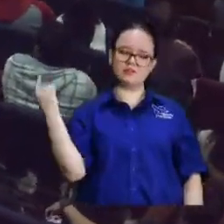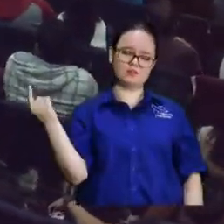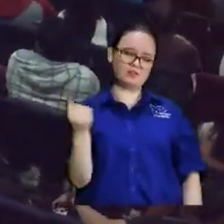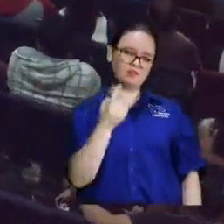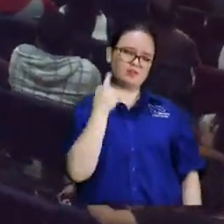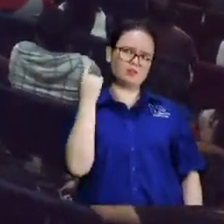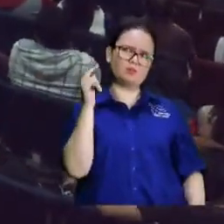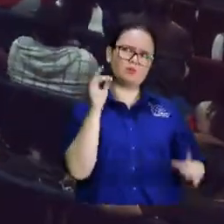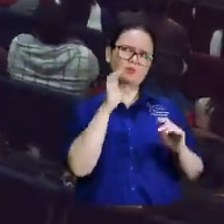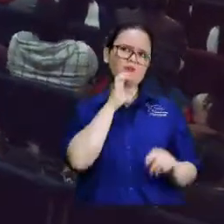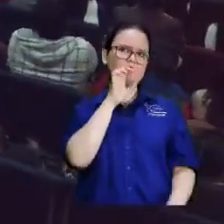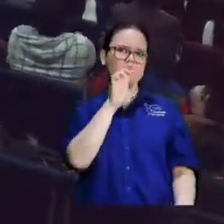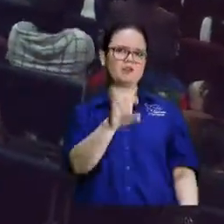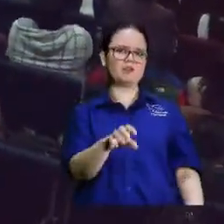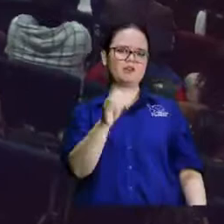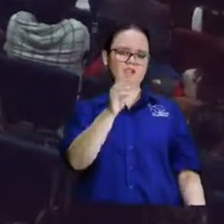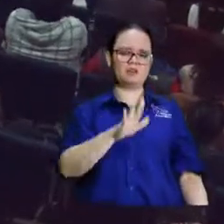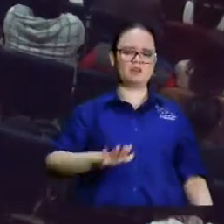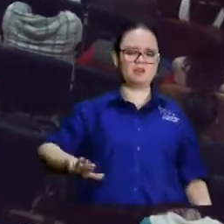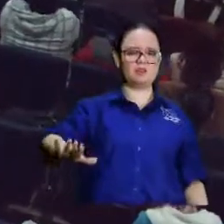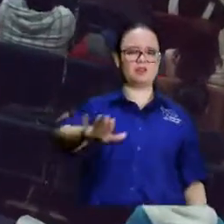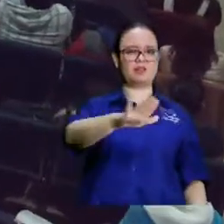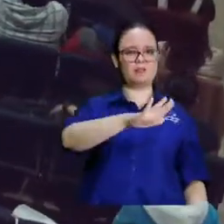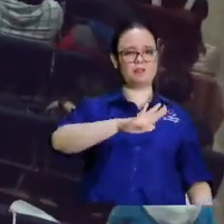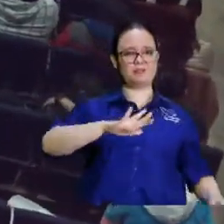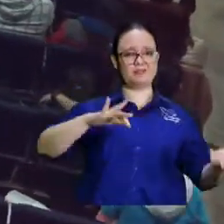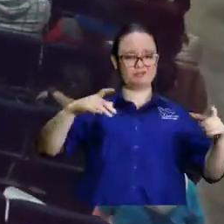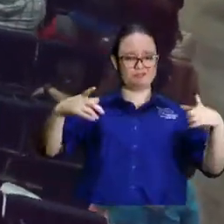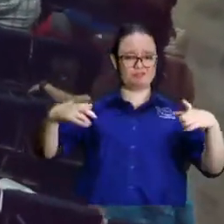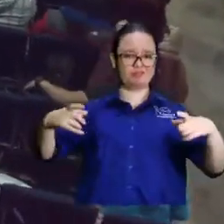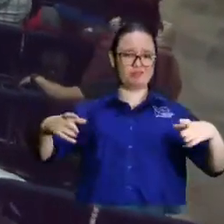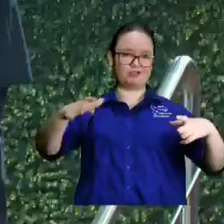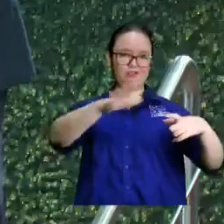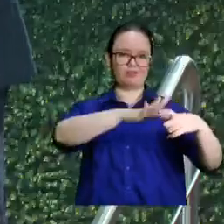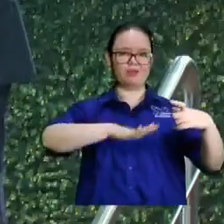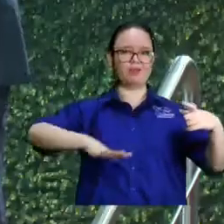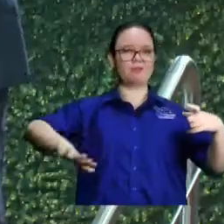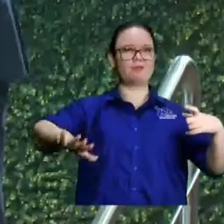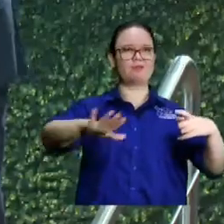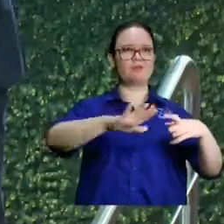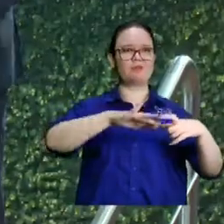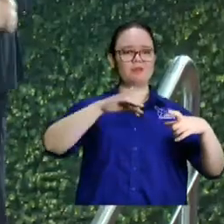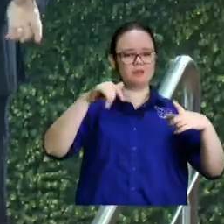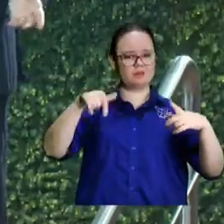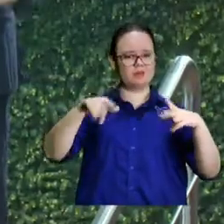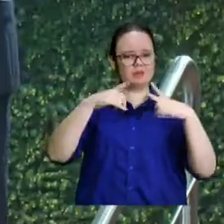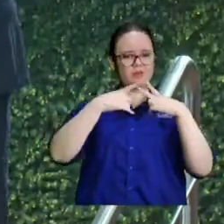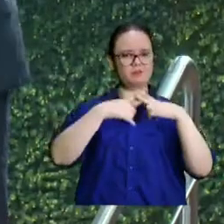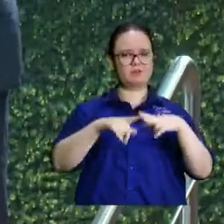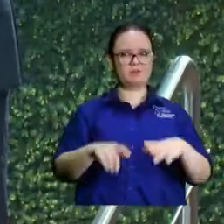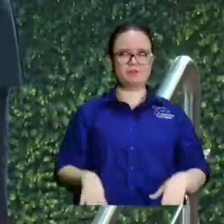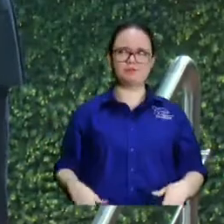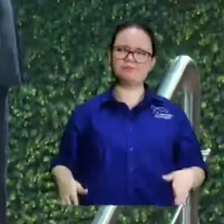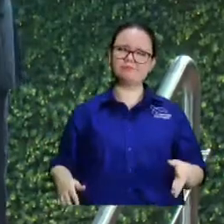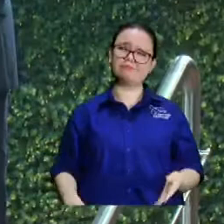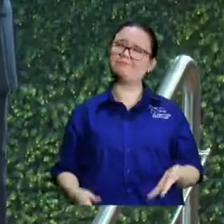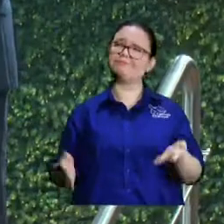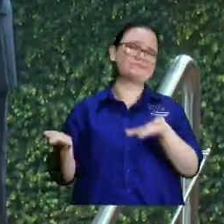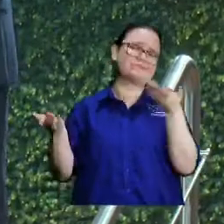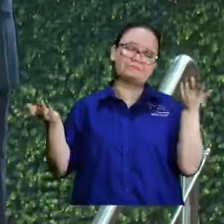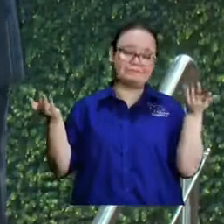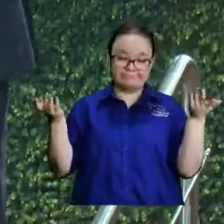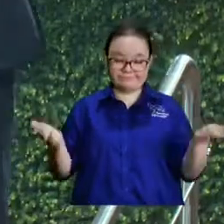de que la tierra es un globo y por eso pero es plana y que te sacas con que la tierra sea plana le decía no